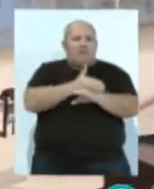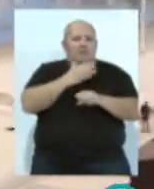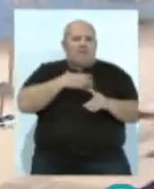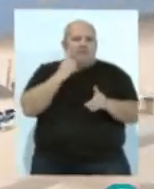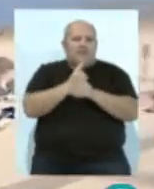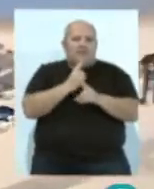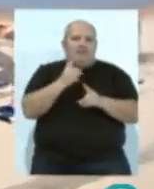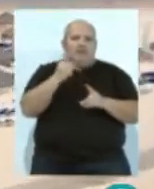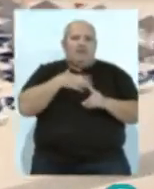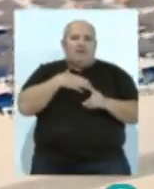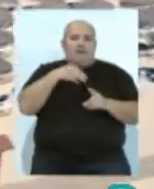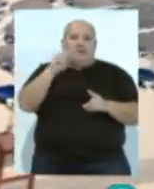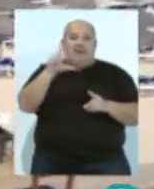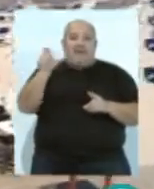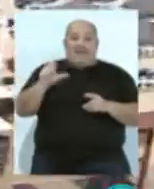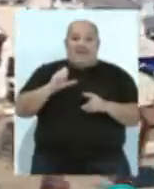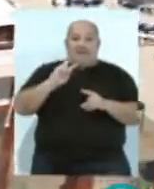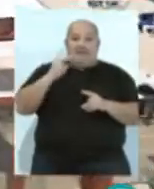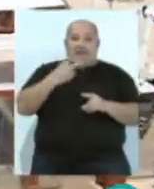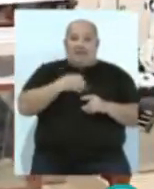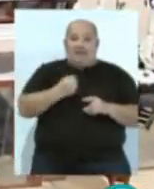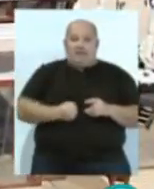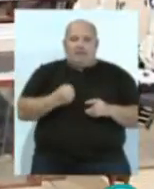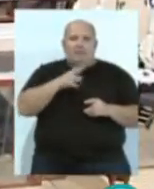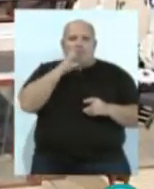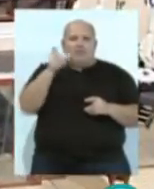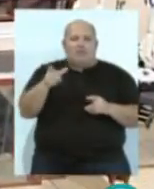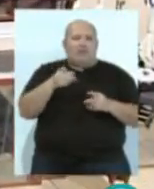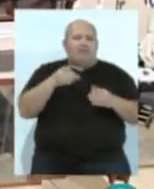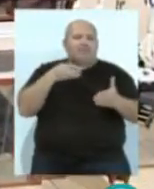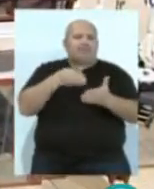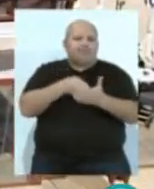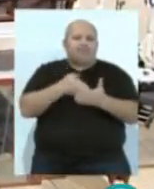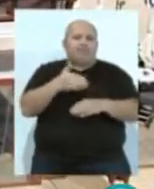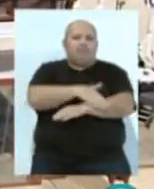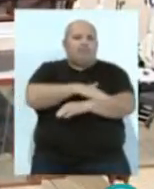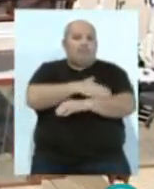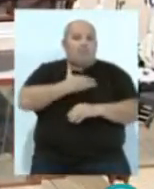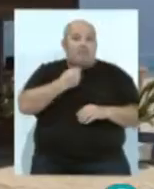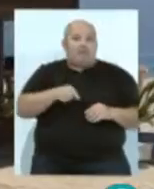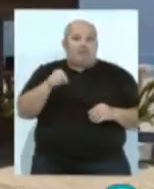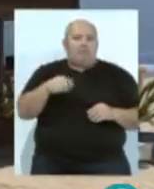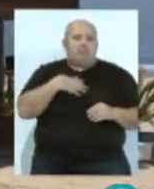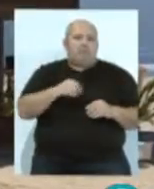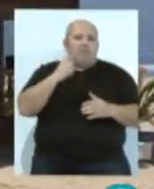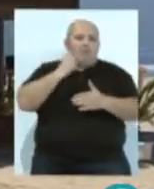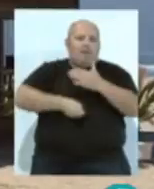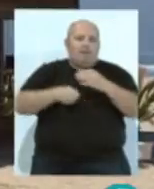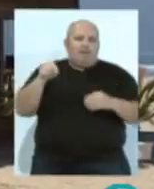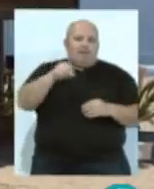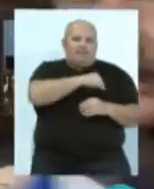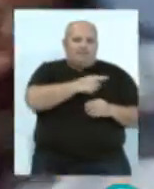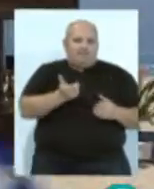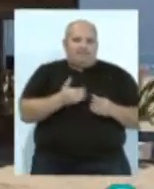contra el concejal Martín Vila por presunto delito de prevaricación impide que la Administración Municipal pueda multar a los